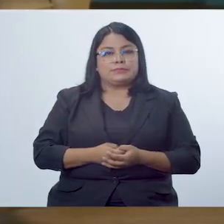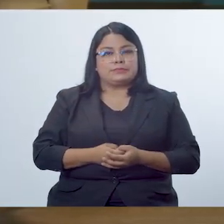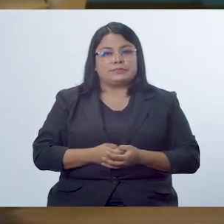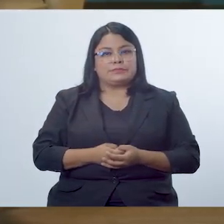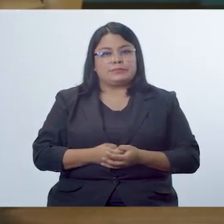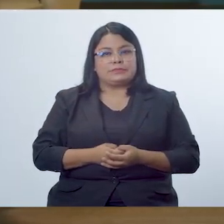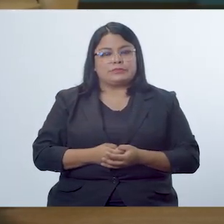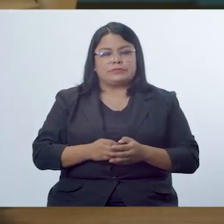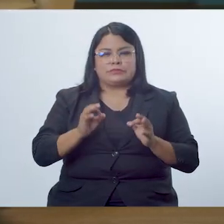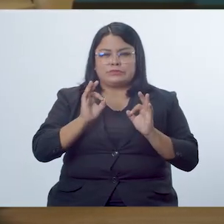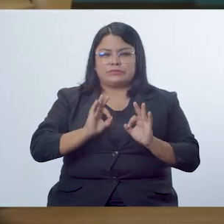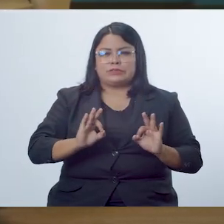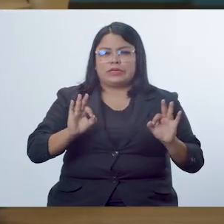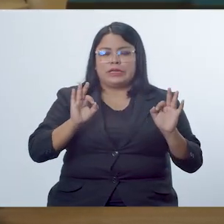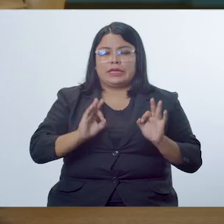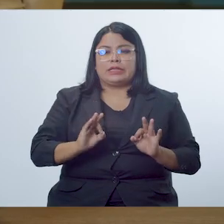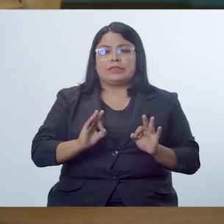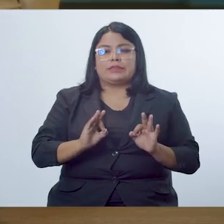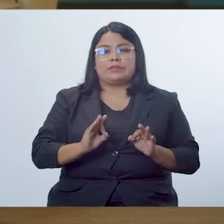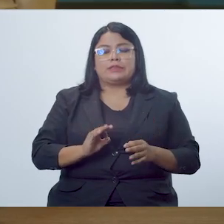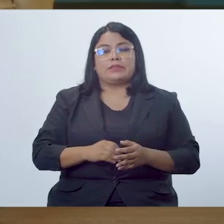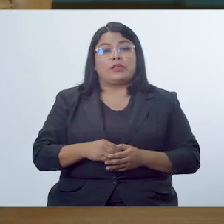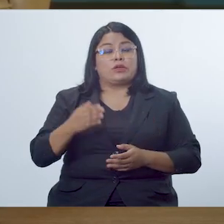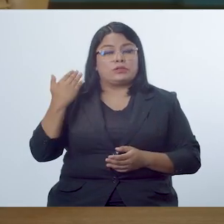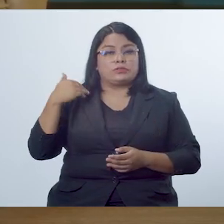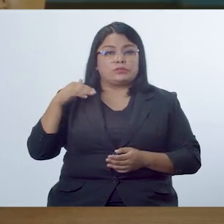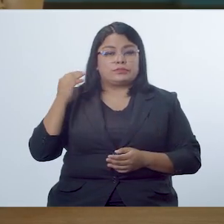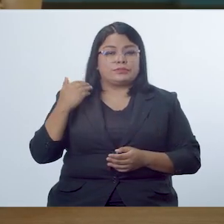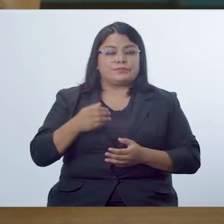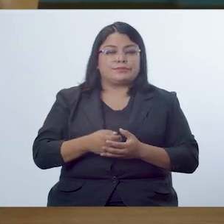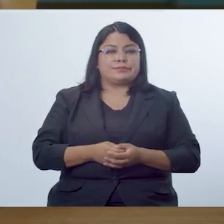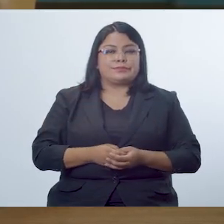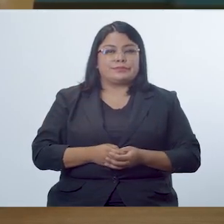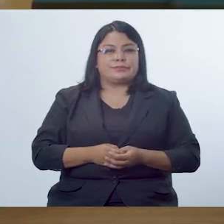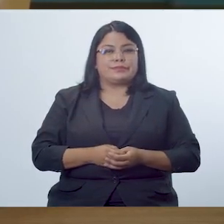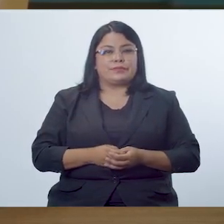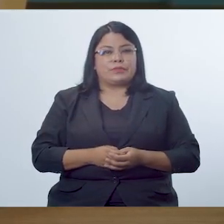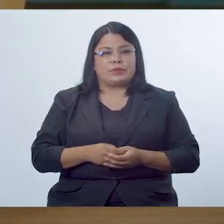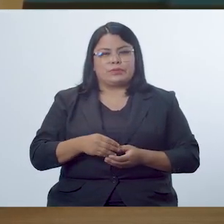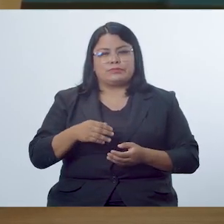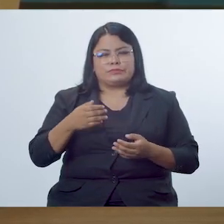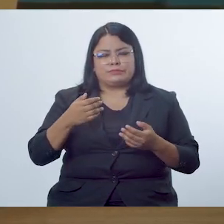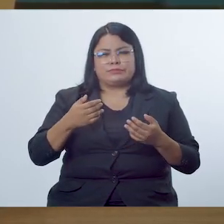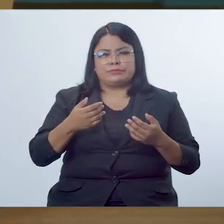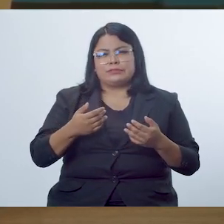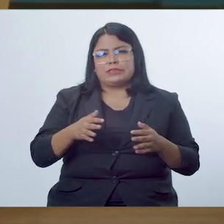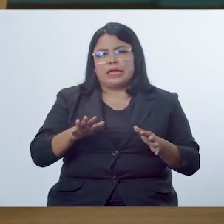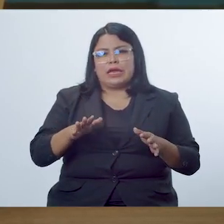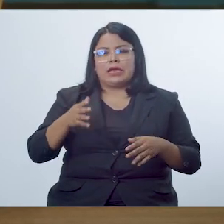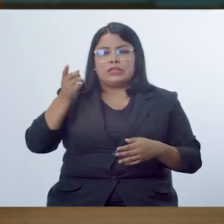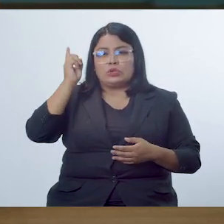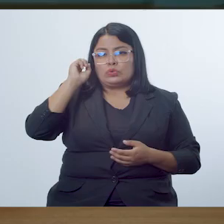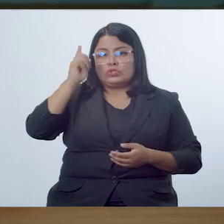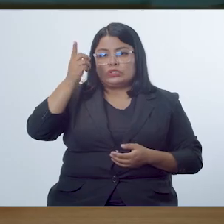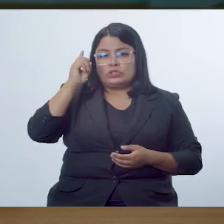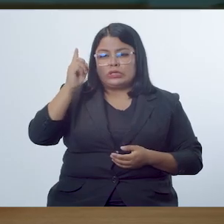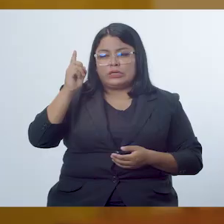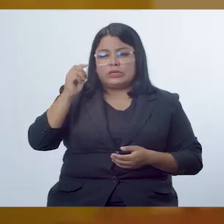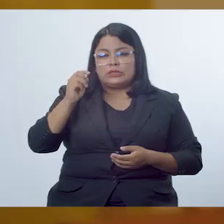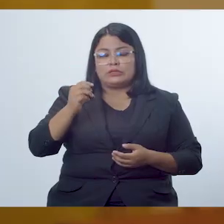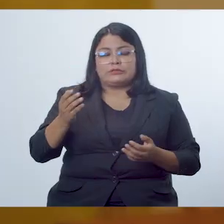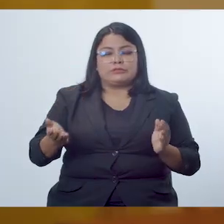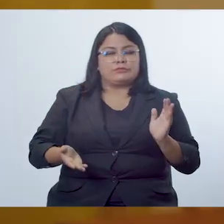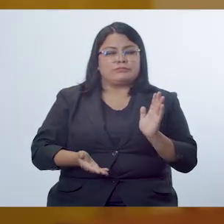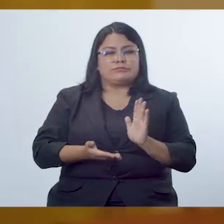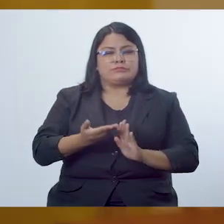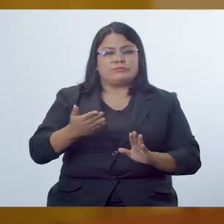uno de esos momentos. Excelente, Francisco. En la tradición, estamos como más familiarizados con que el docente sea